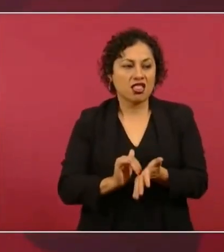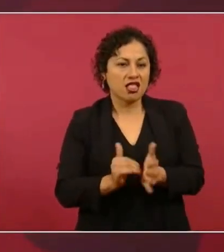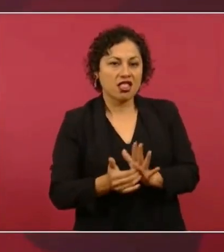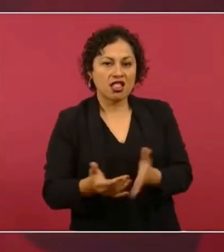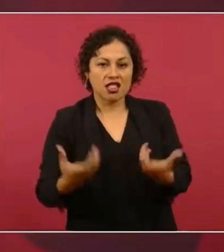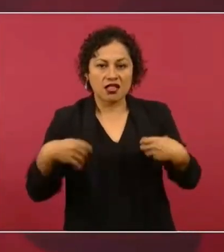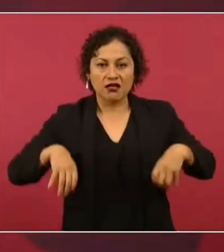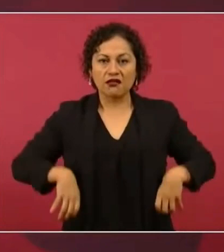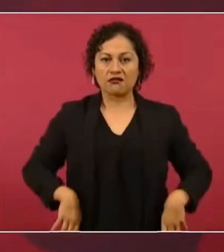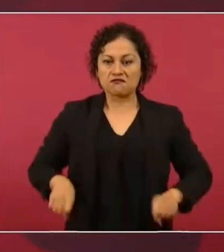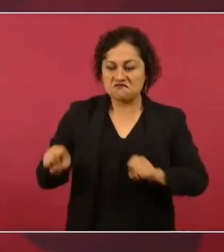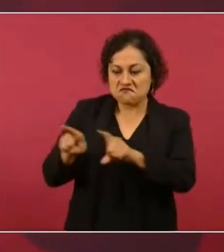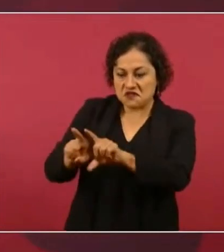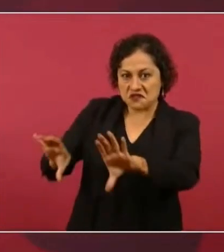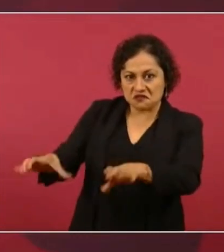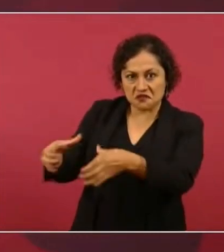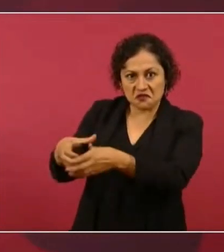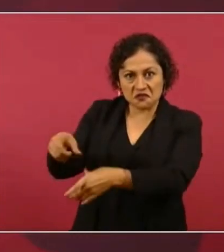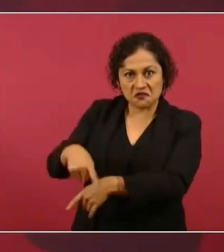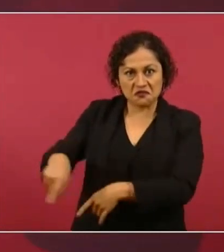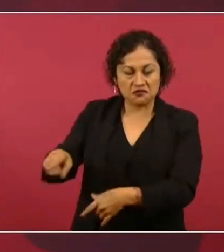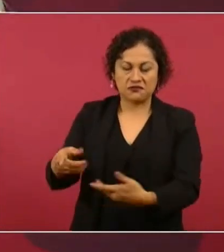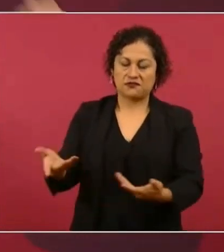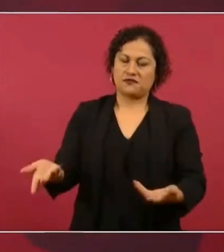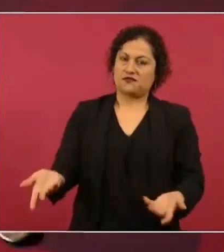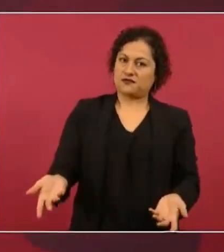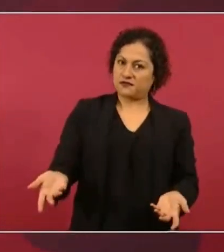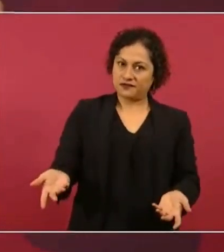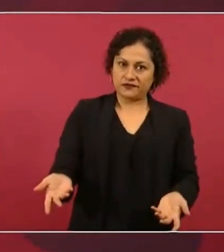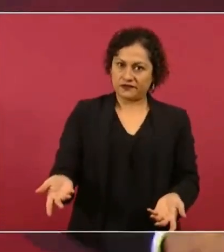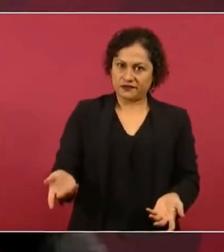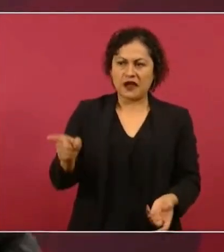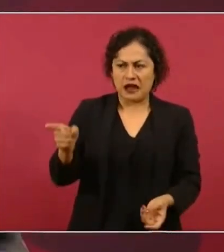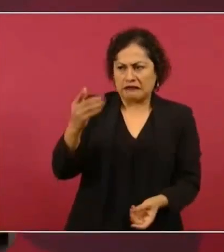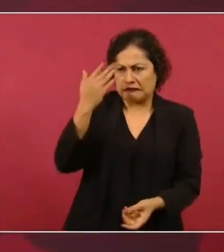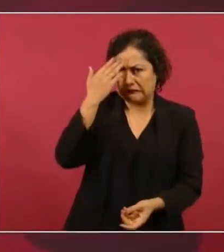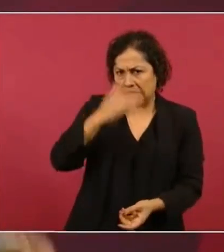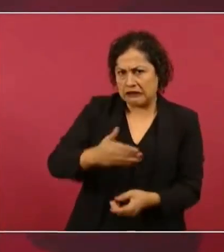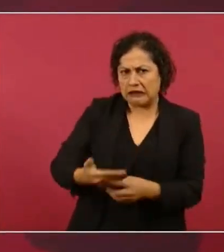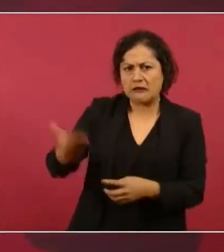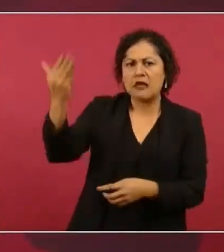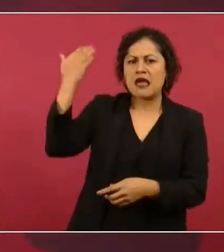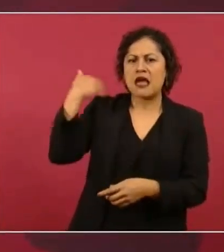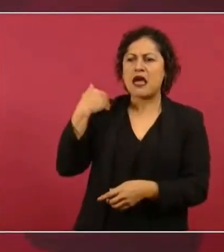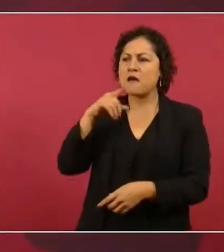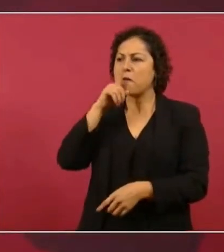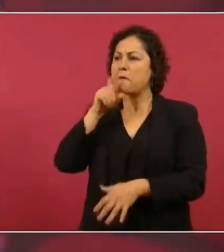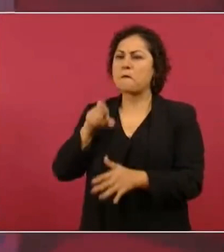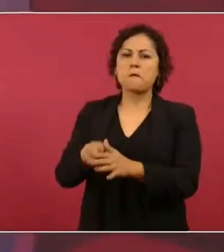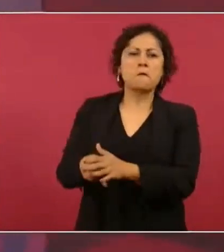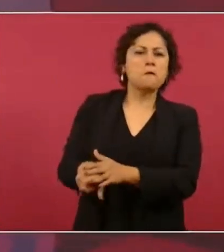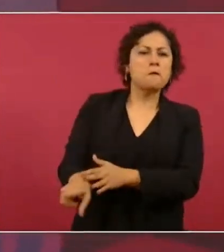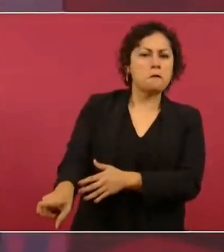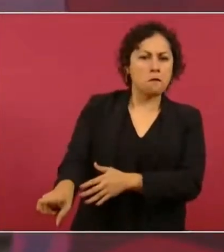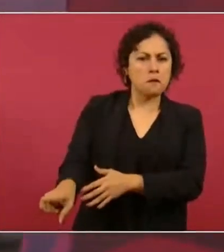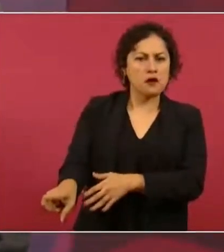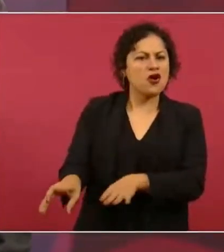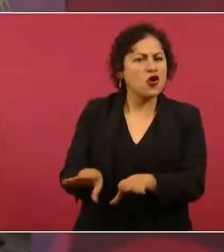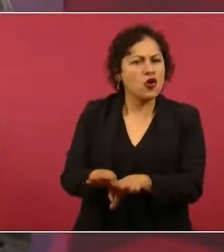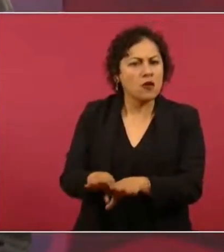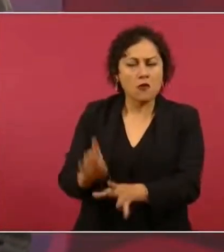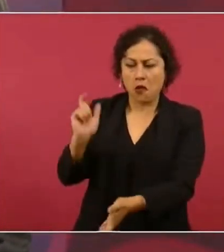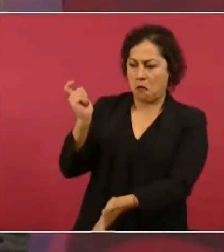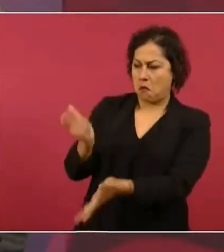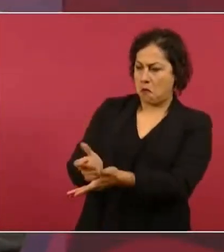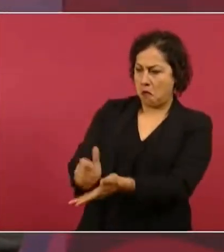Y para eso, pues, les pagaban muy bien y les pagan, porque estos son de los